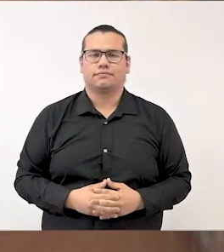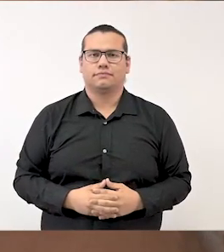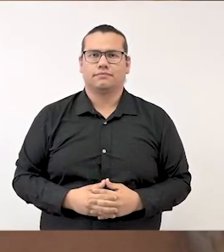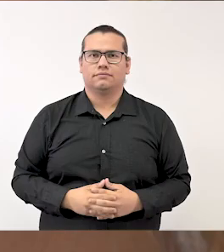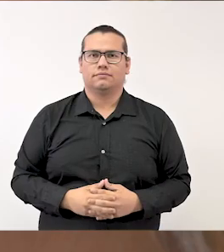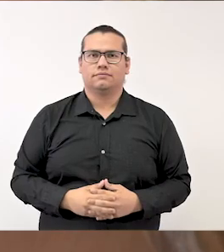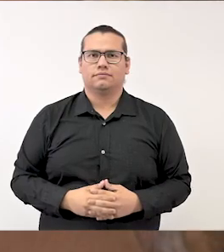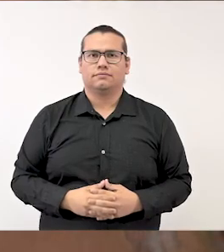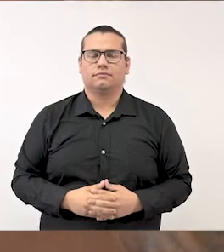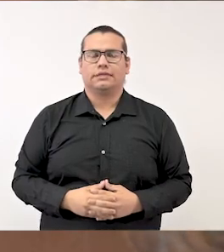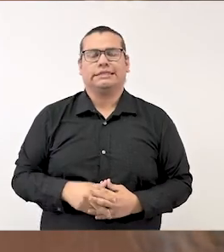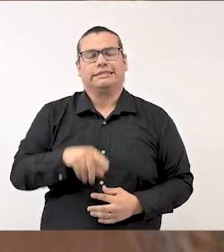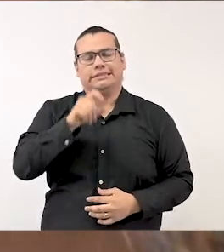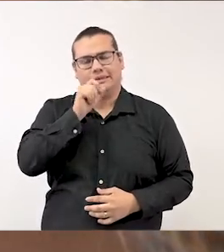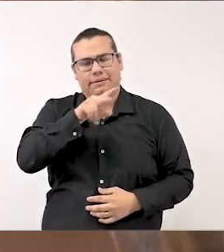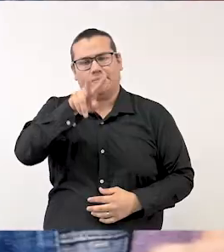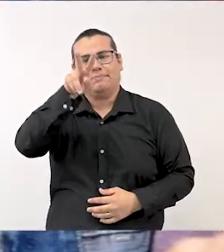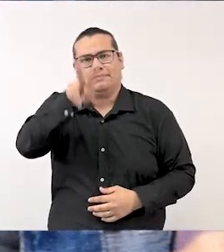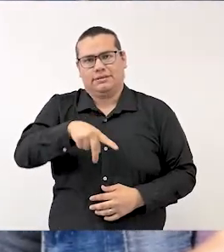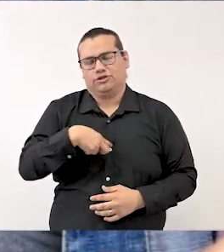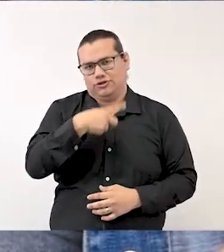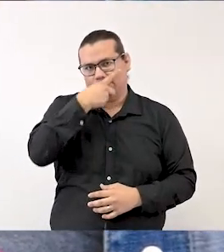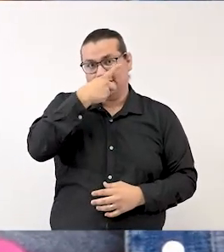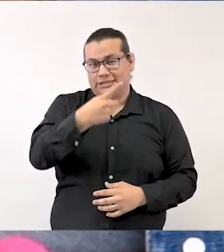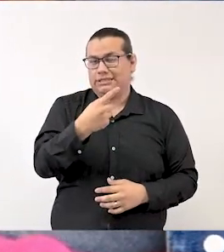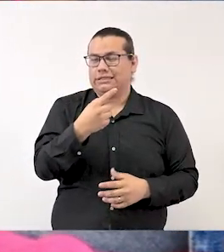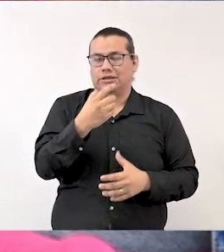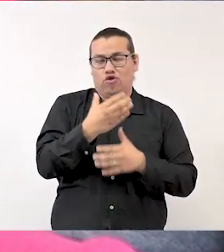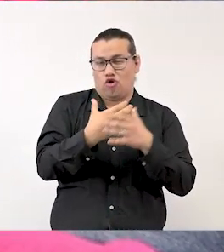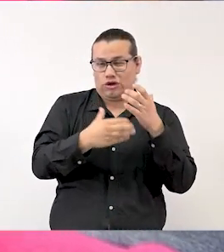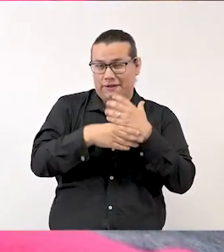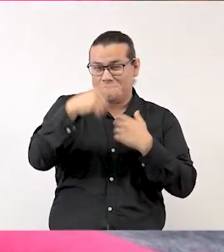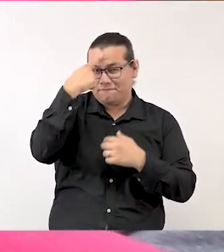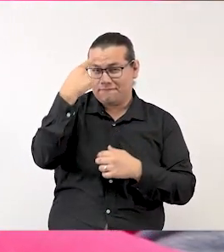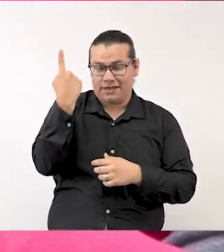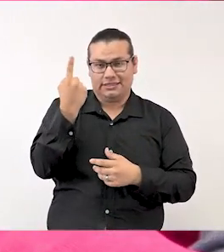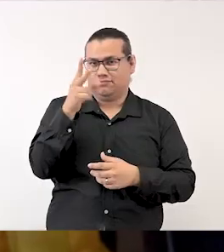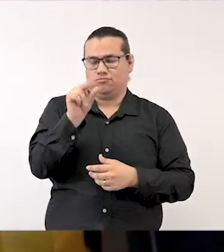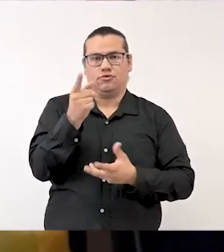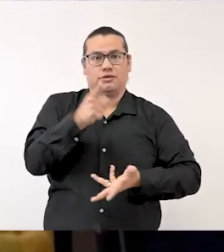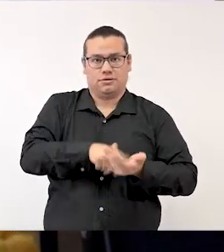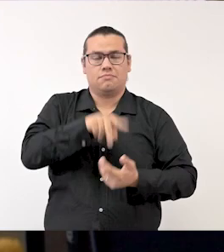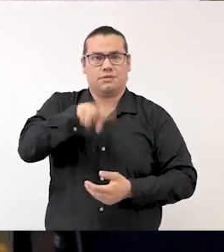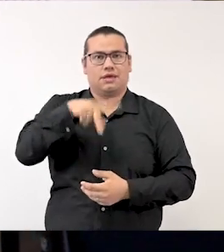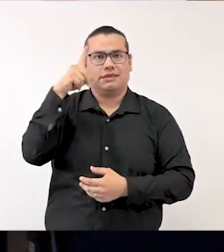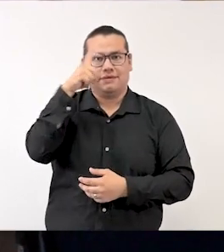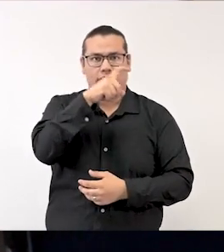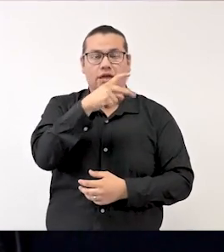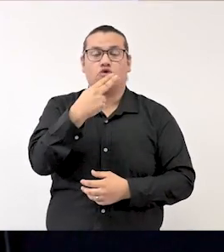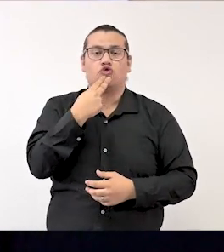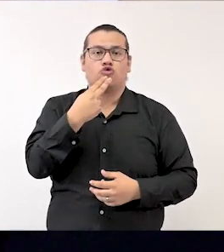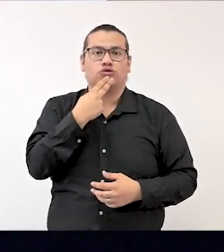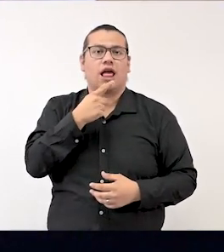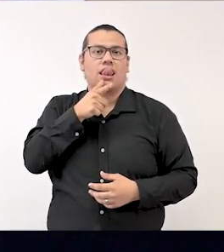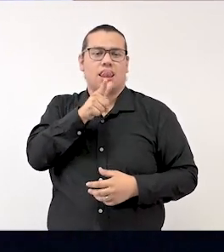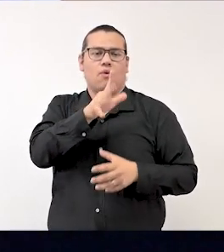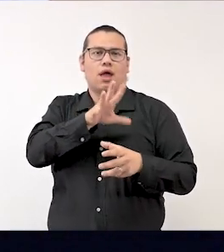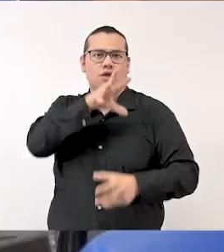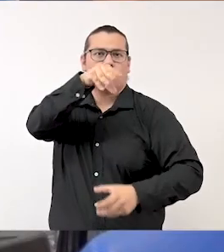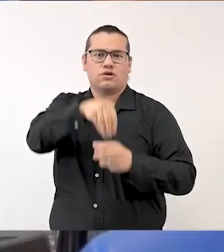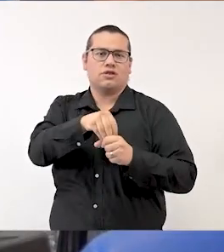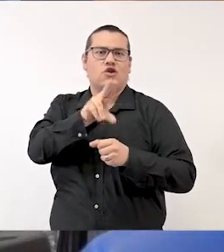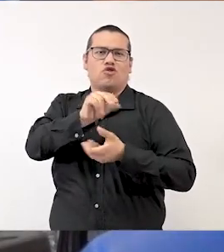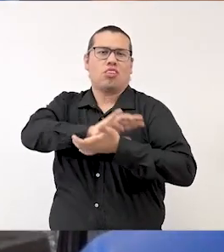Debo confesar que una de las cosas que no han sido fáciles, pero que tengo que aprender, es el uso del lenguaje incluyente y no sexista.